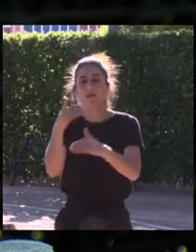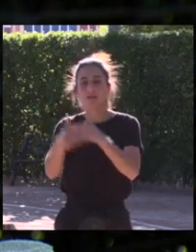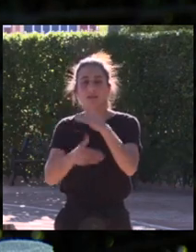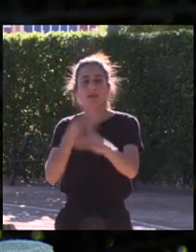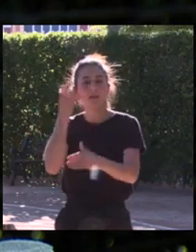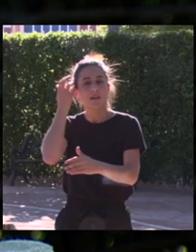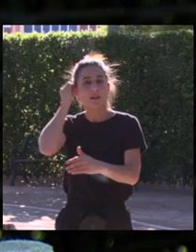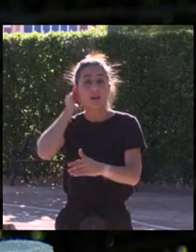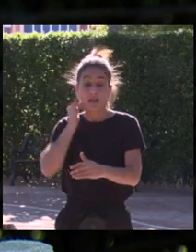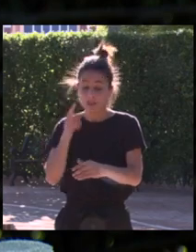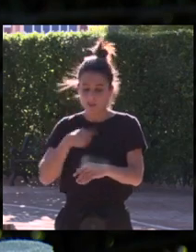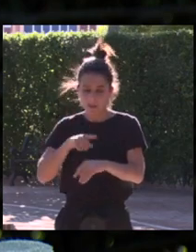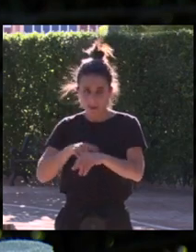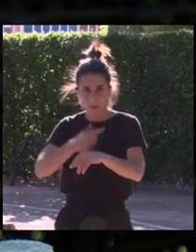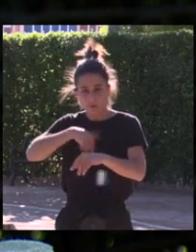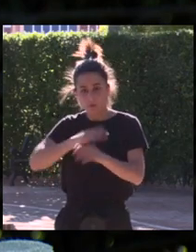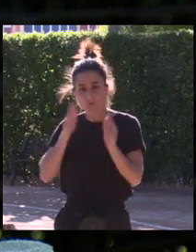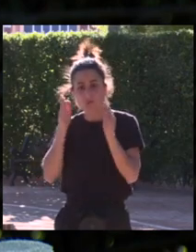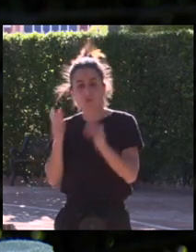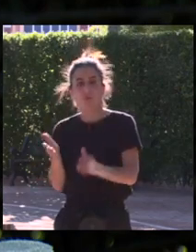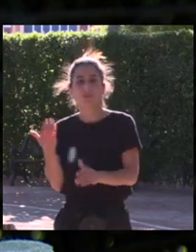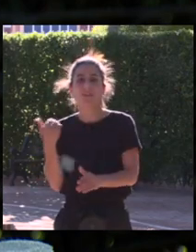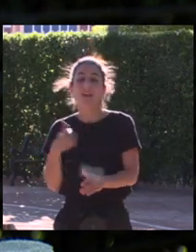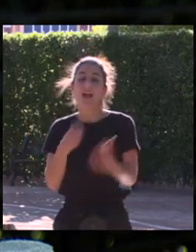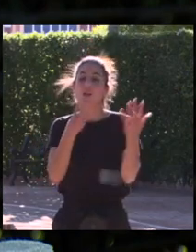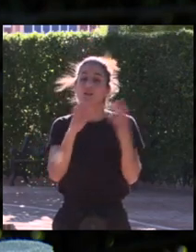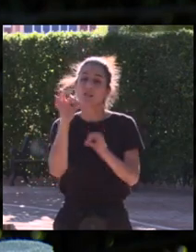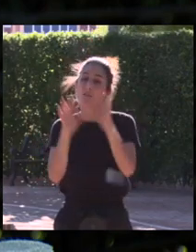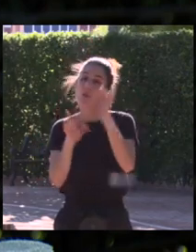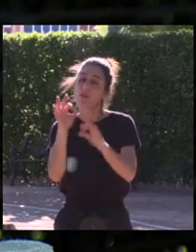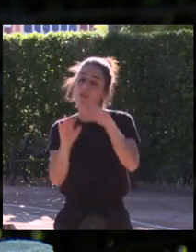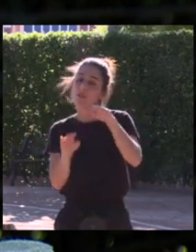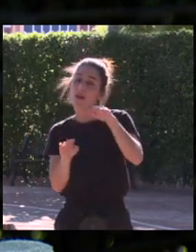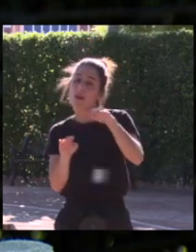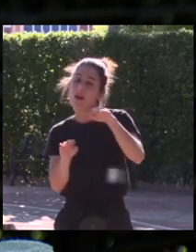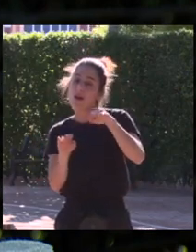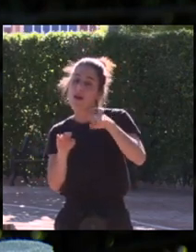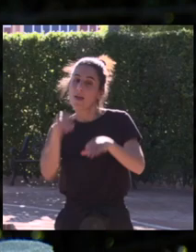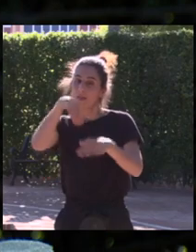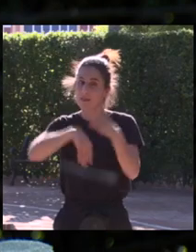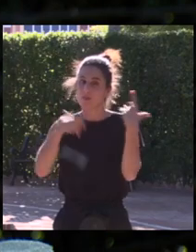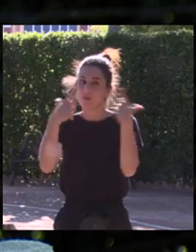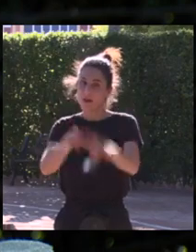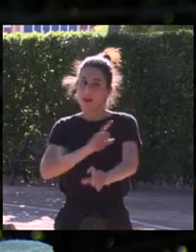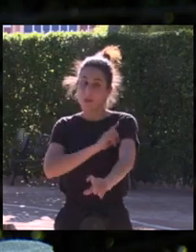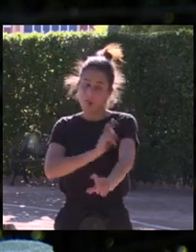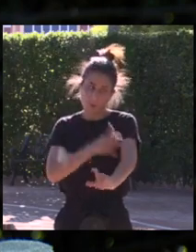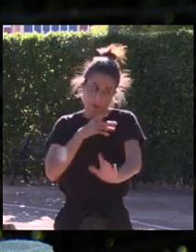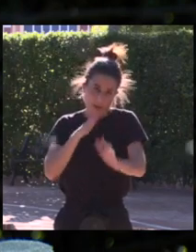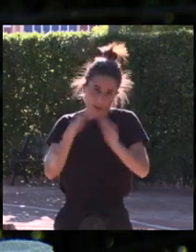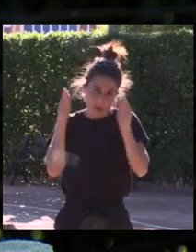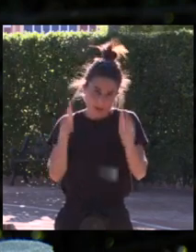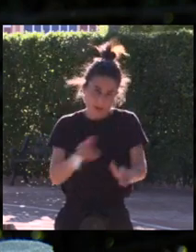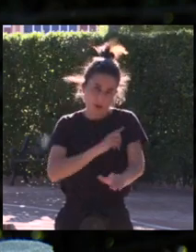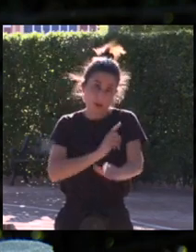que tenemos que invertir habríamos alcanzado ya el 80% de la igualdad en el deporte por centrarnos solo en el deporte y nos